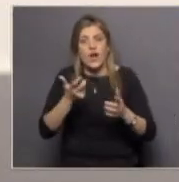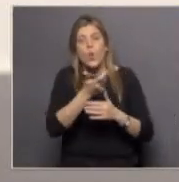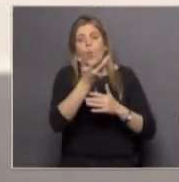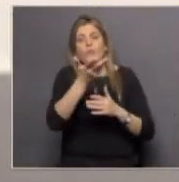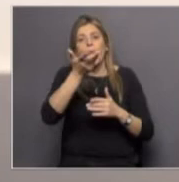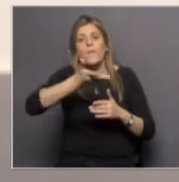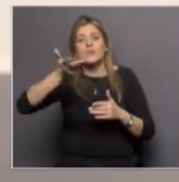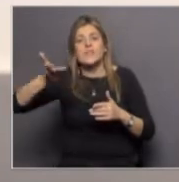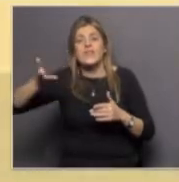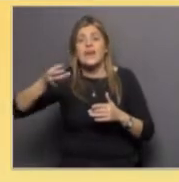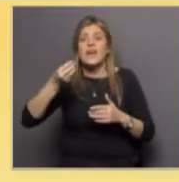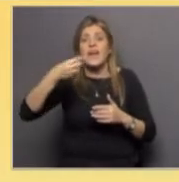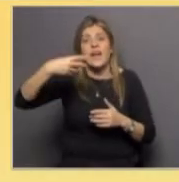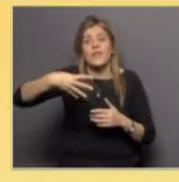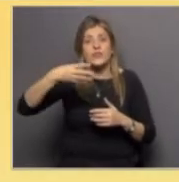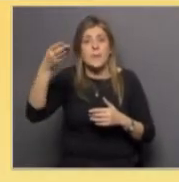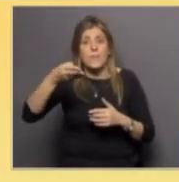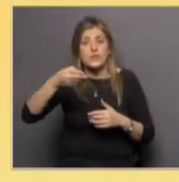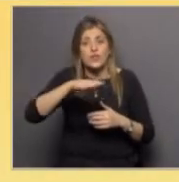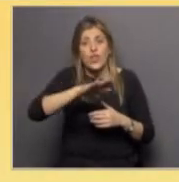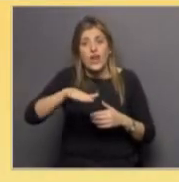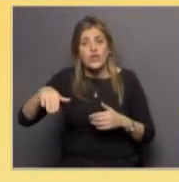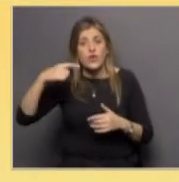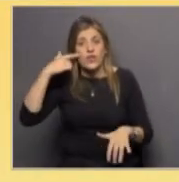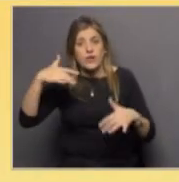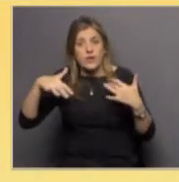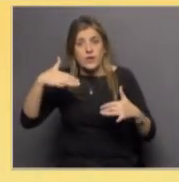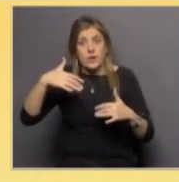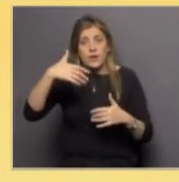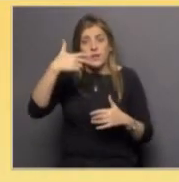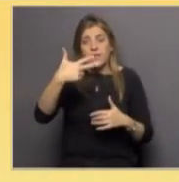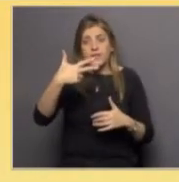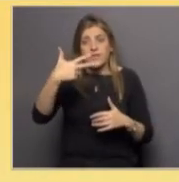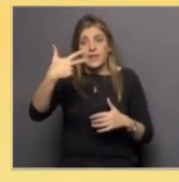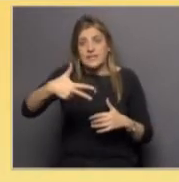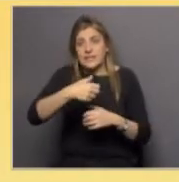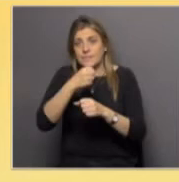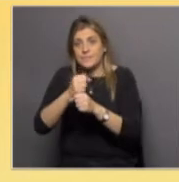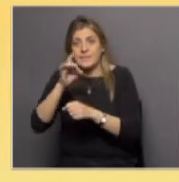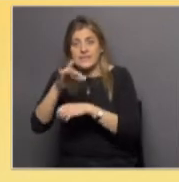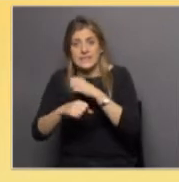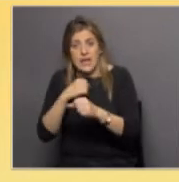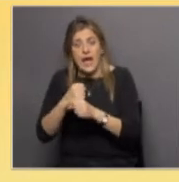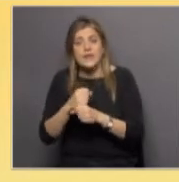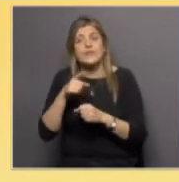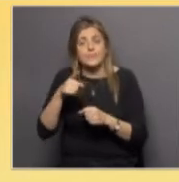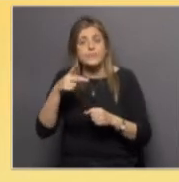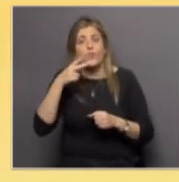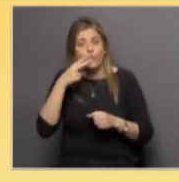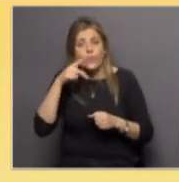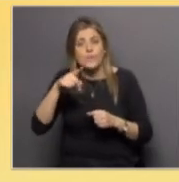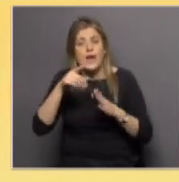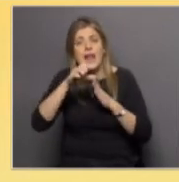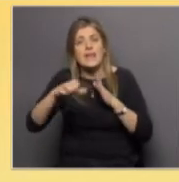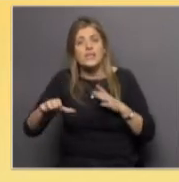que casi 14% de los niños de los adolescentes entre 3 y 15 años fuman en estos dispositivos